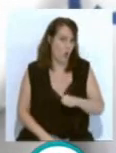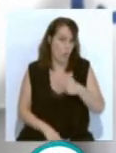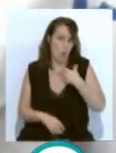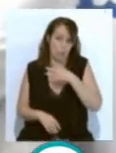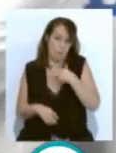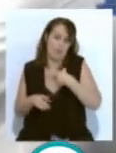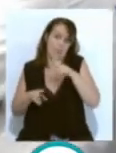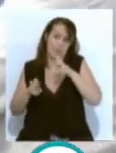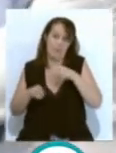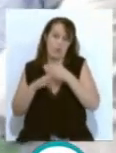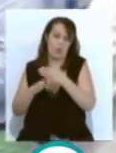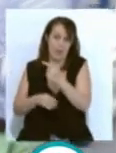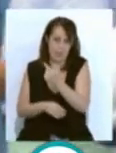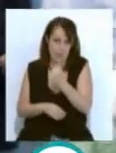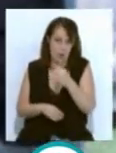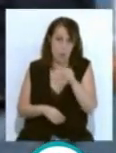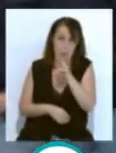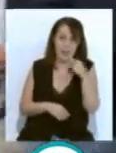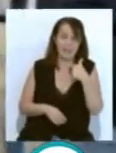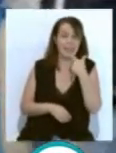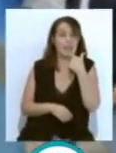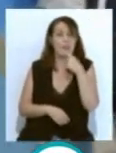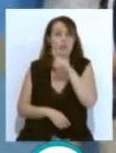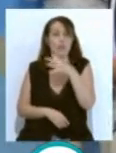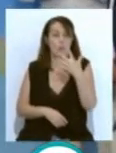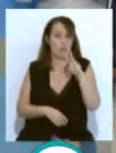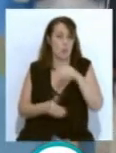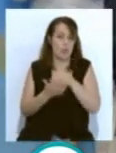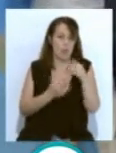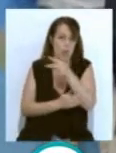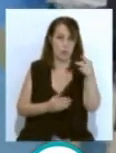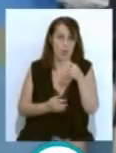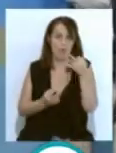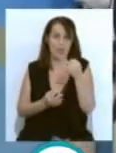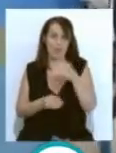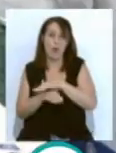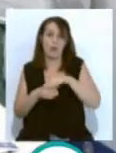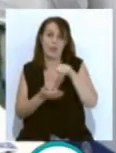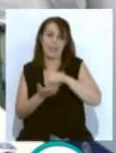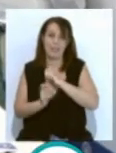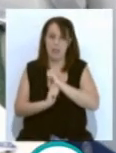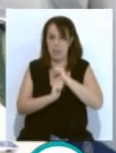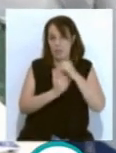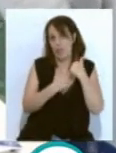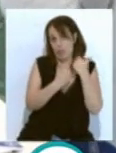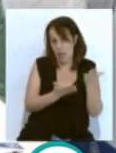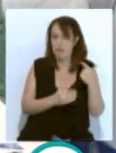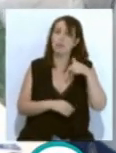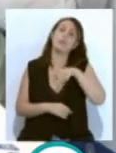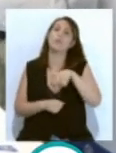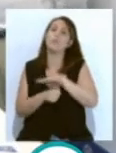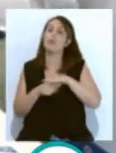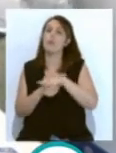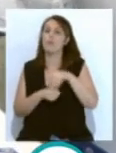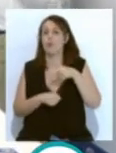Según los datos de los populares serían 152 millones de euros los que deberían cederse al gobierno central desde los municipios